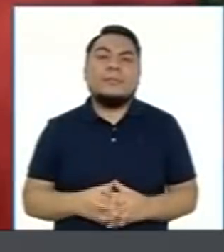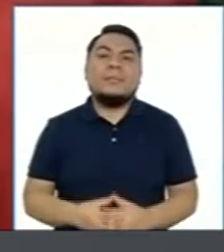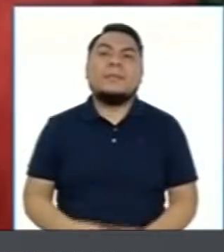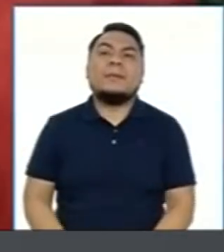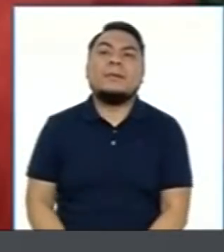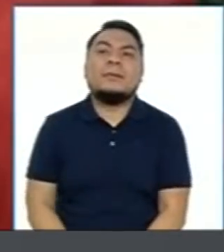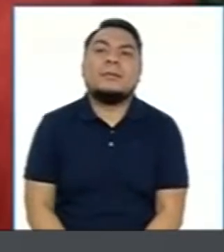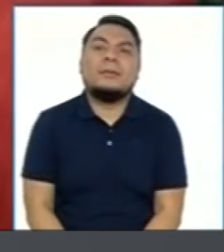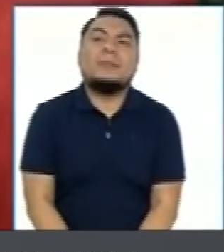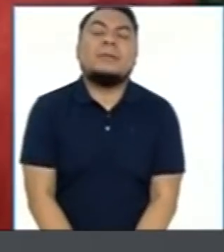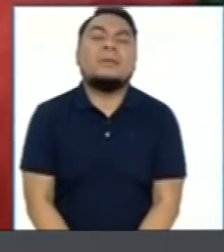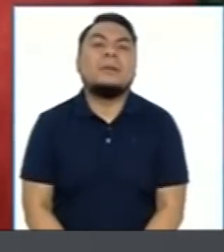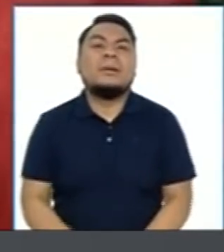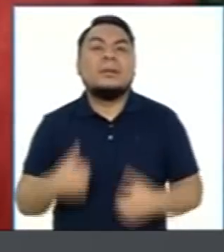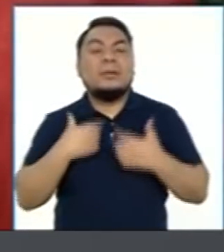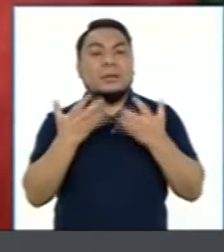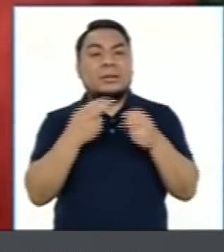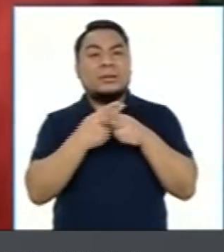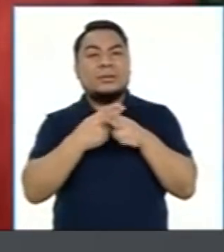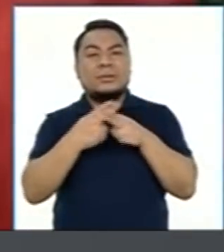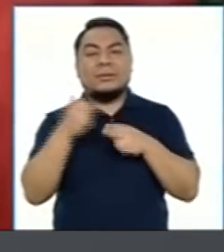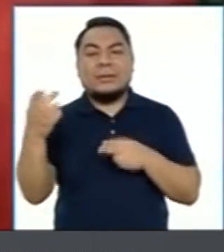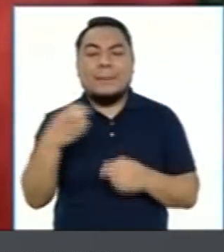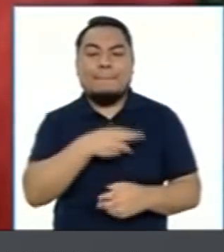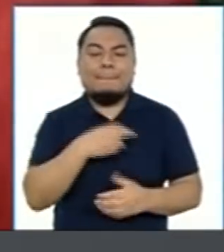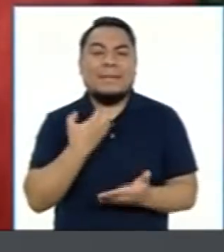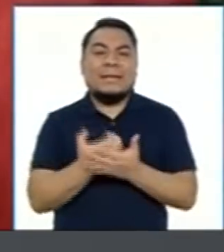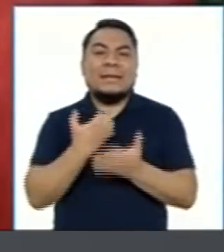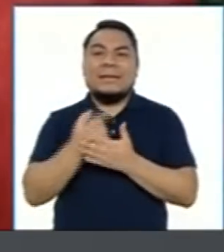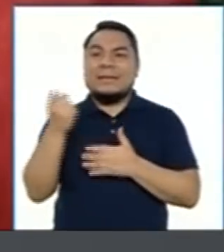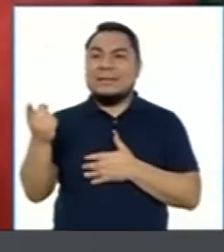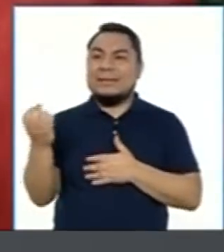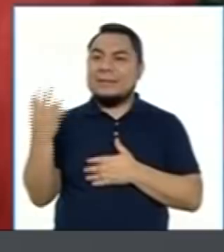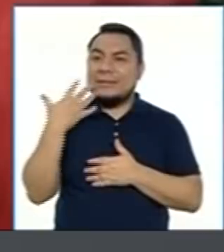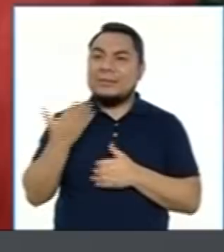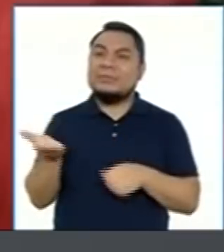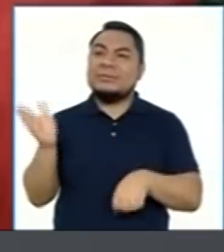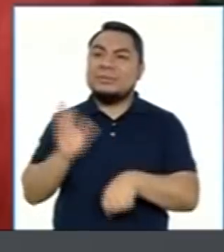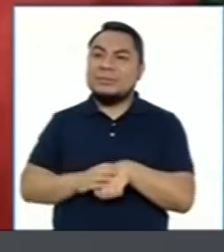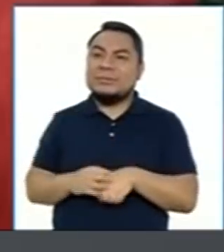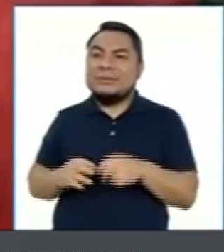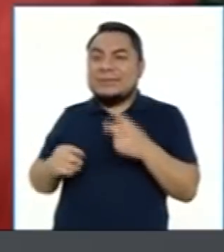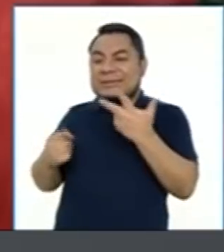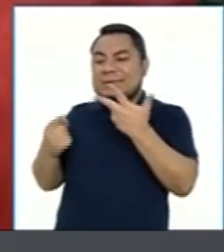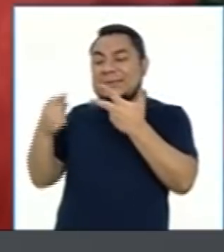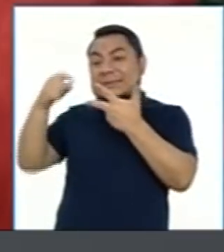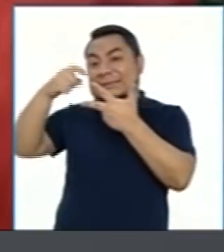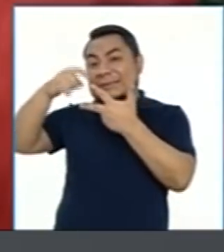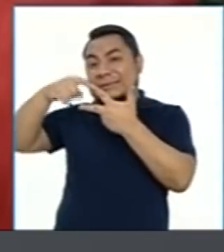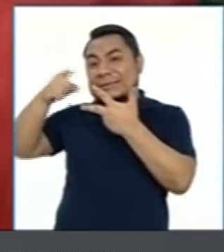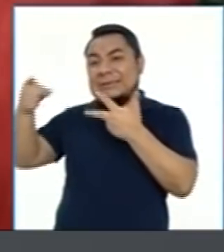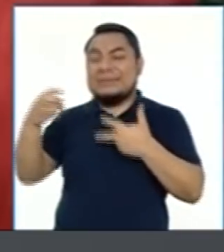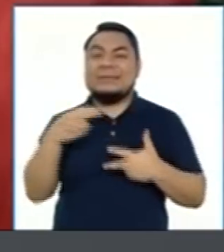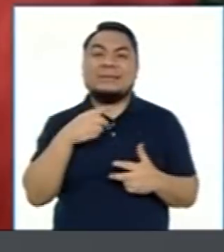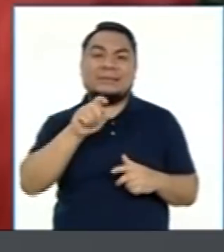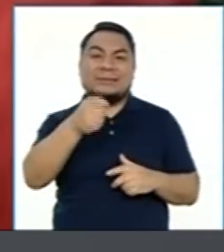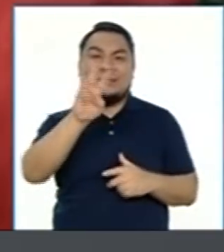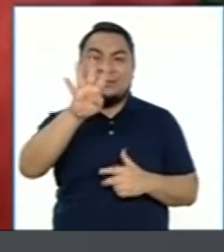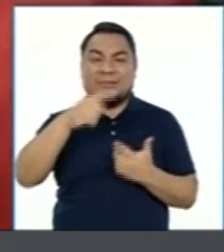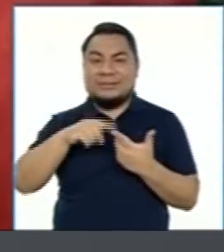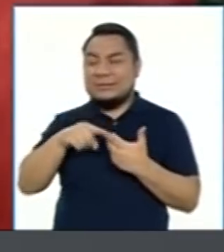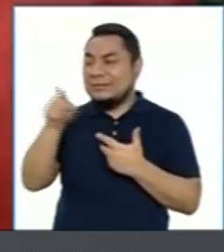Quisiera que brevemente la ministra de Economía nos responda a la segunda pregunta de América TV